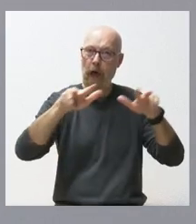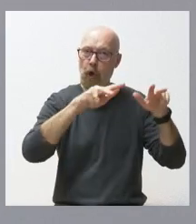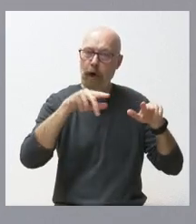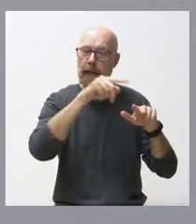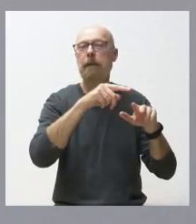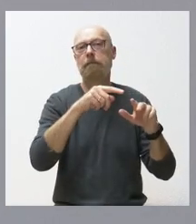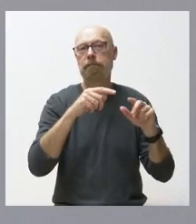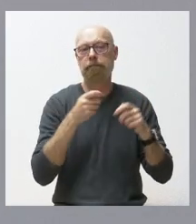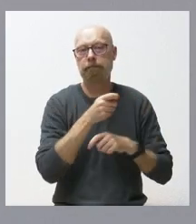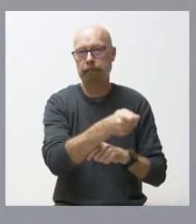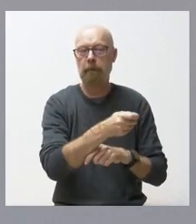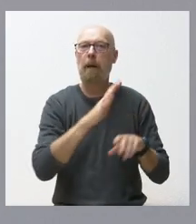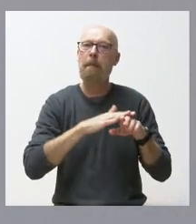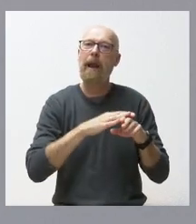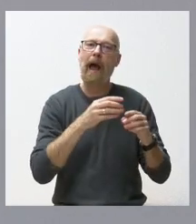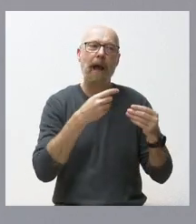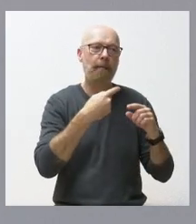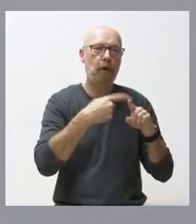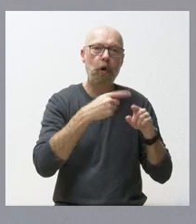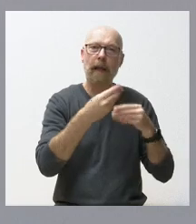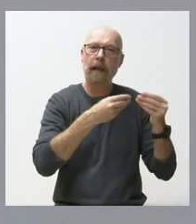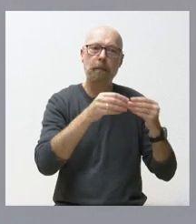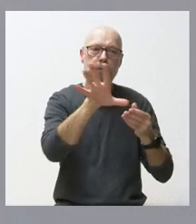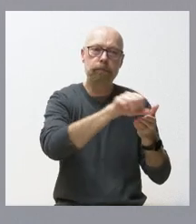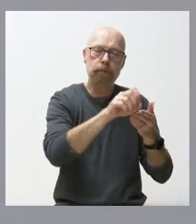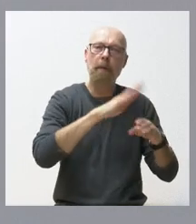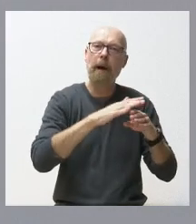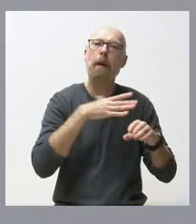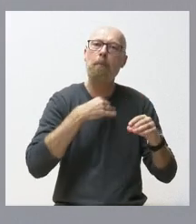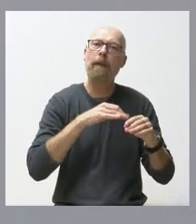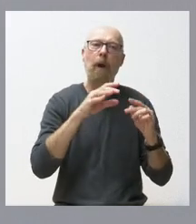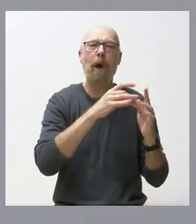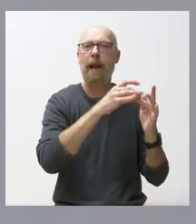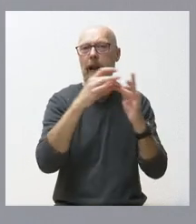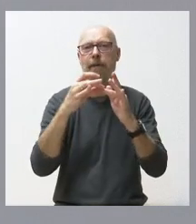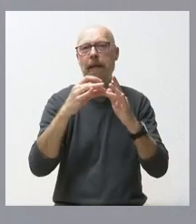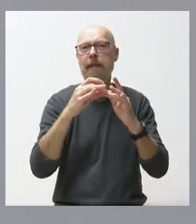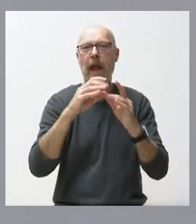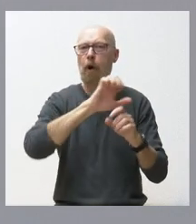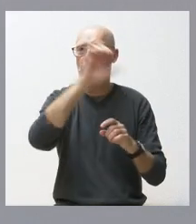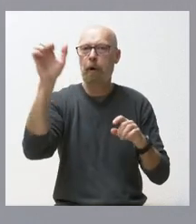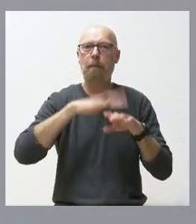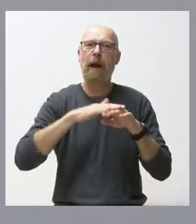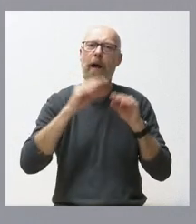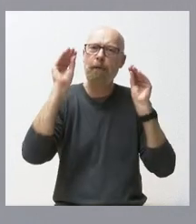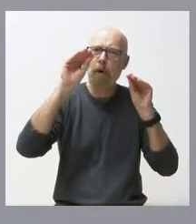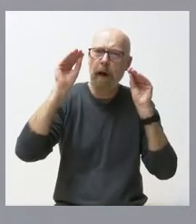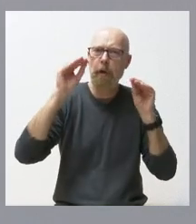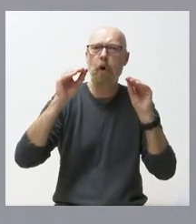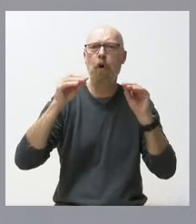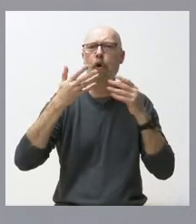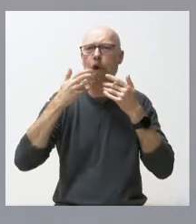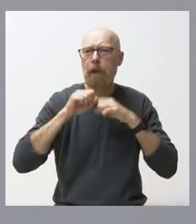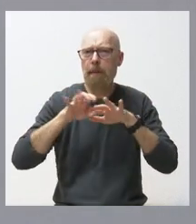permitir contar con los equipos necesarios para que este laboratorio sea un espacio de referencia nacional y europeo en materia de formación, transferencia del conocimiento y dinamización